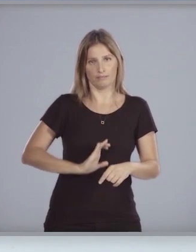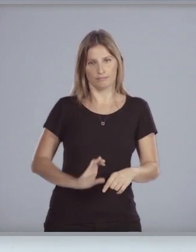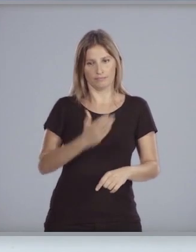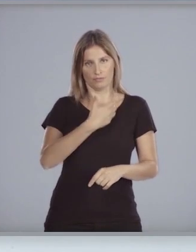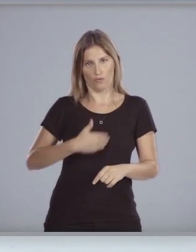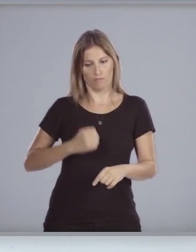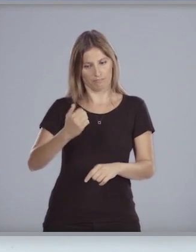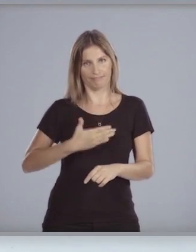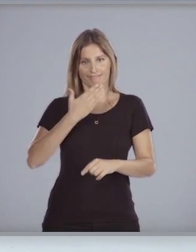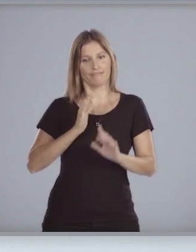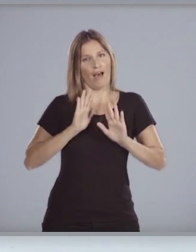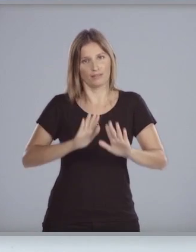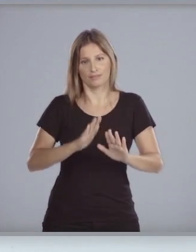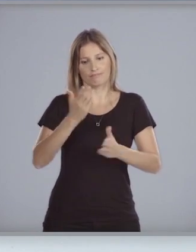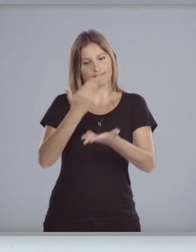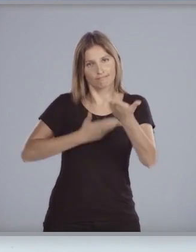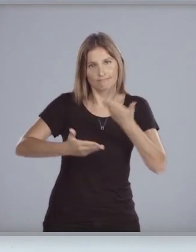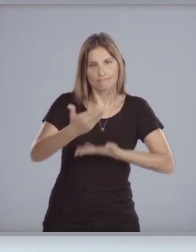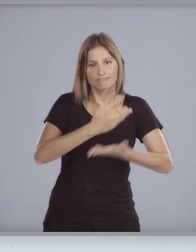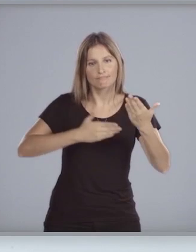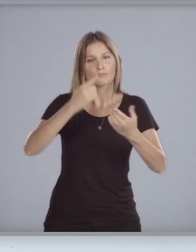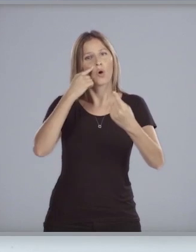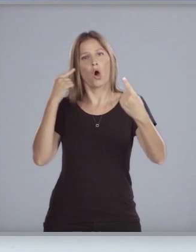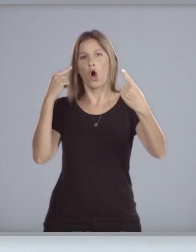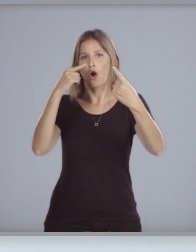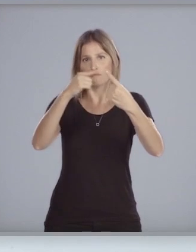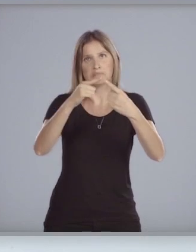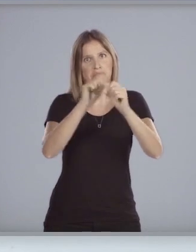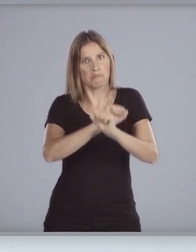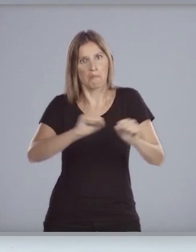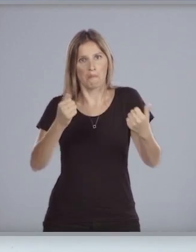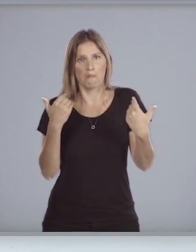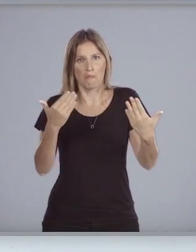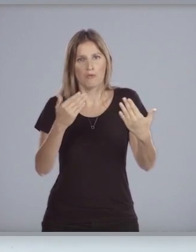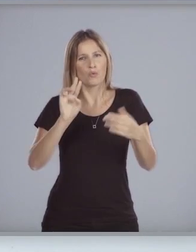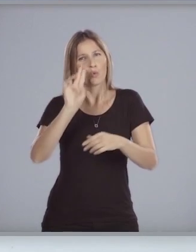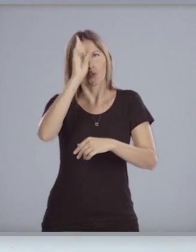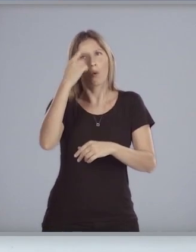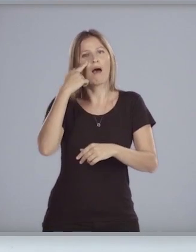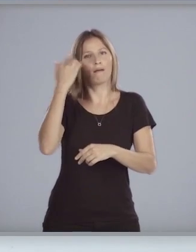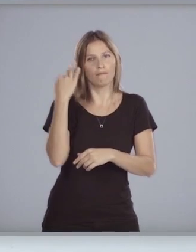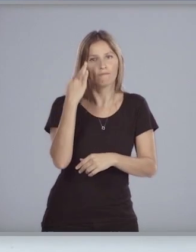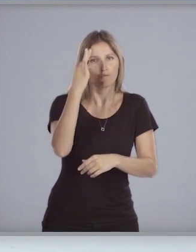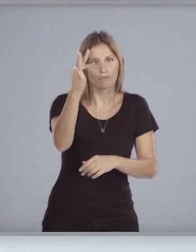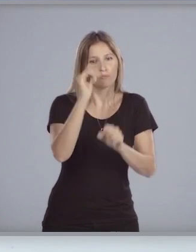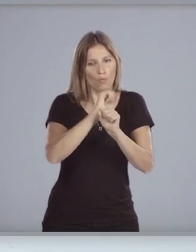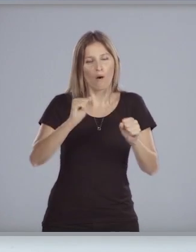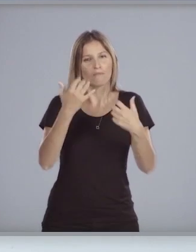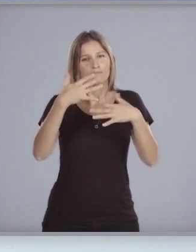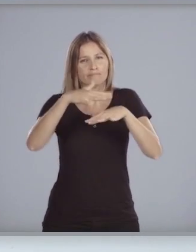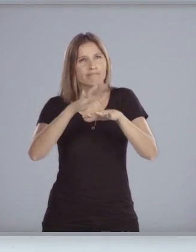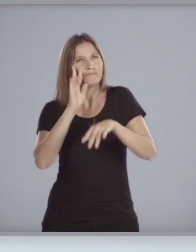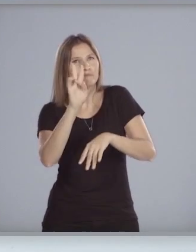Una proyección desafiante y factible del Uruguay del futuro solo se puede